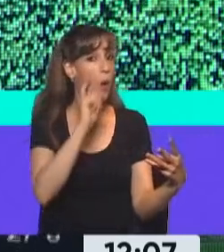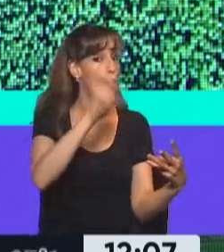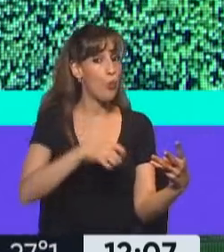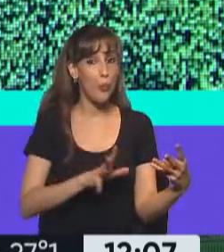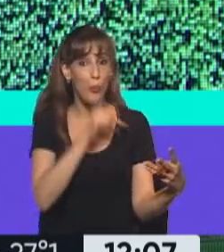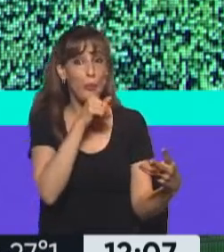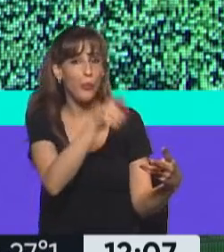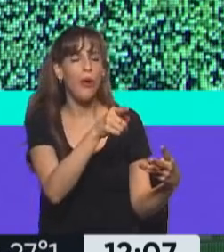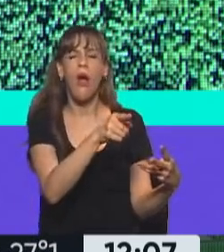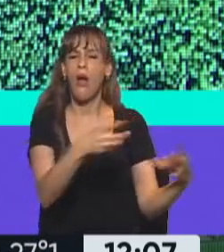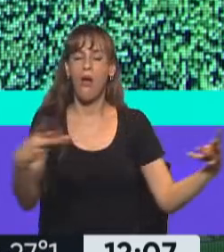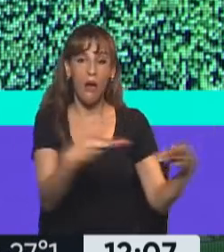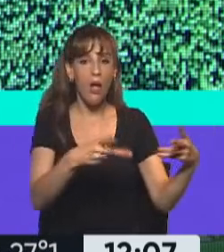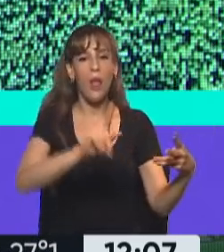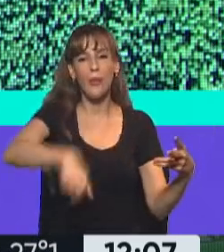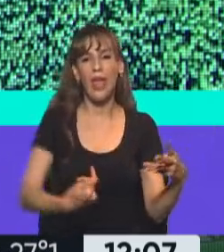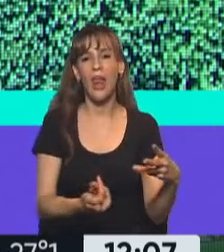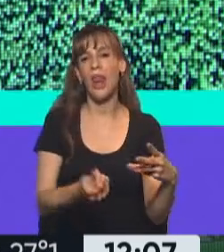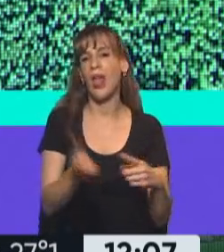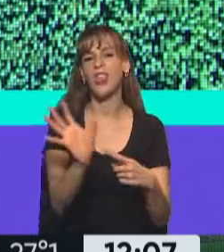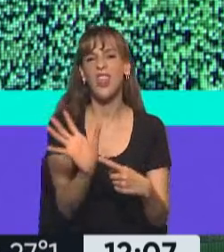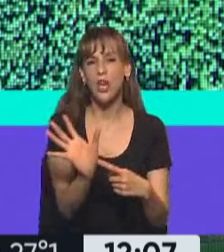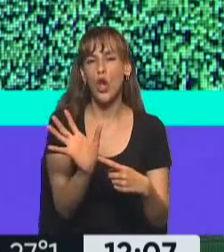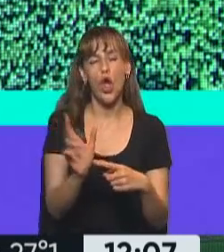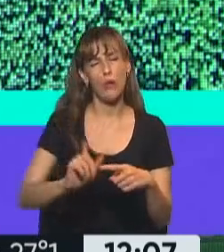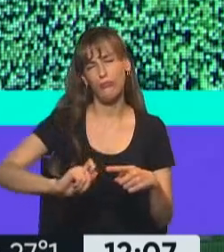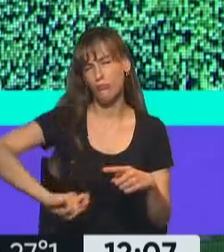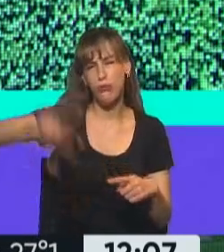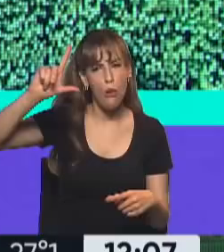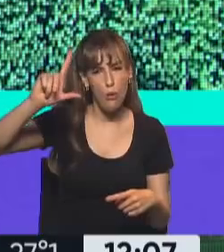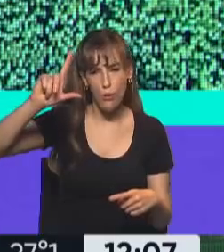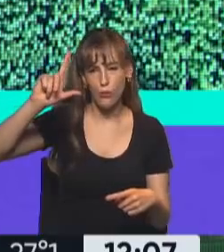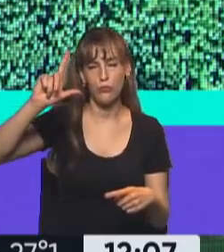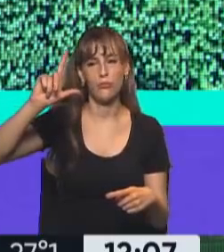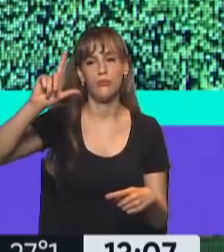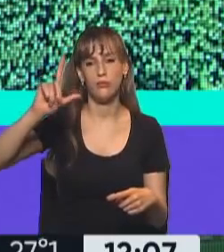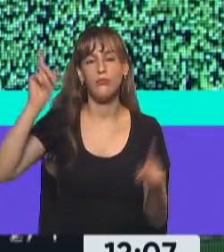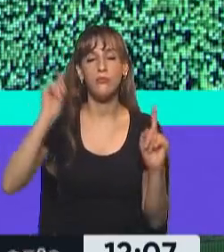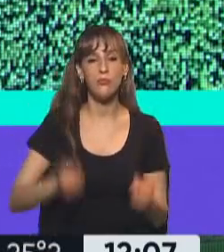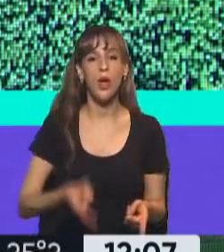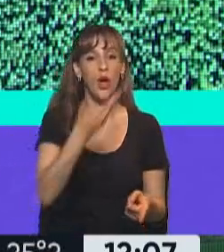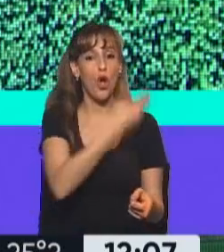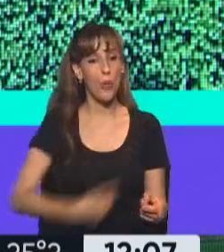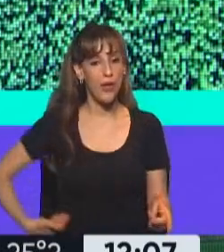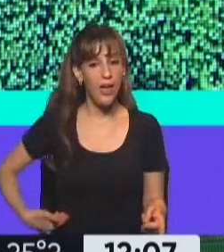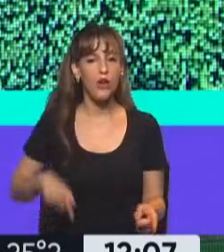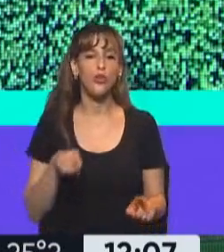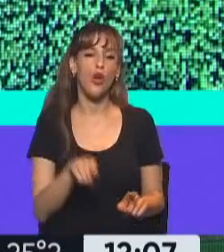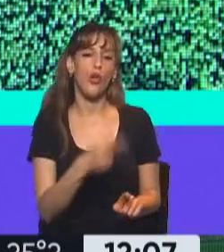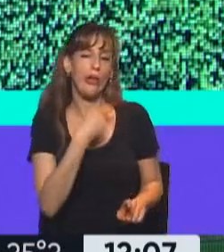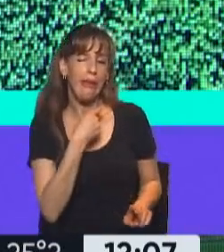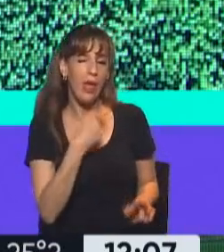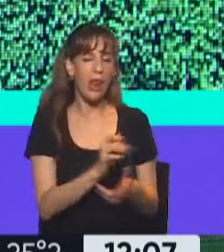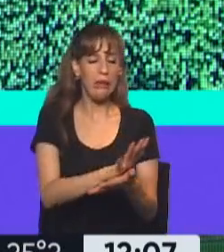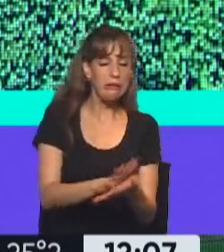enfocados especialmente en el tema de la harina, ha disparado ese precio y el gobierno está buscando encontrar alguna forma de